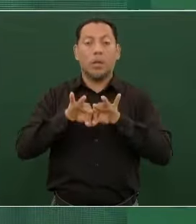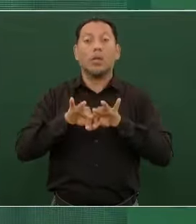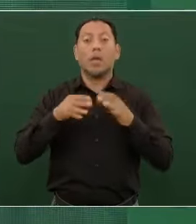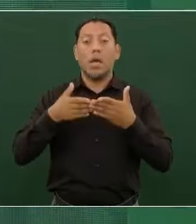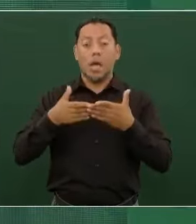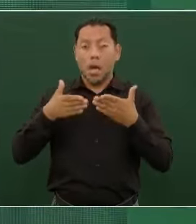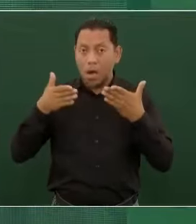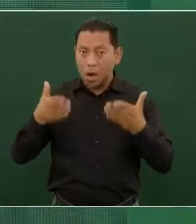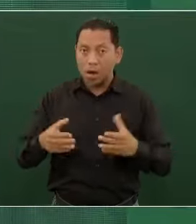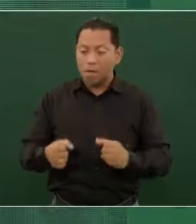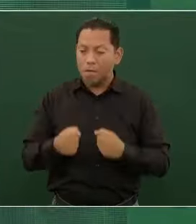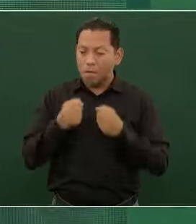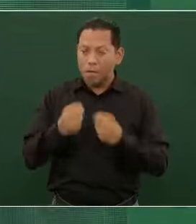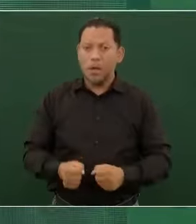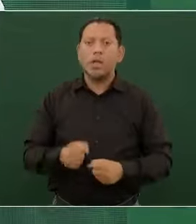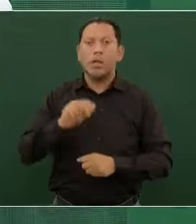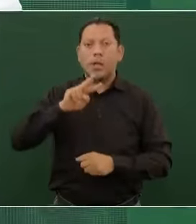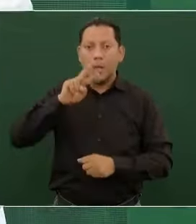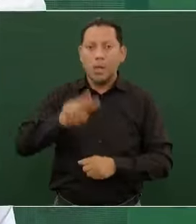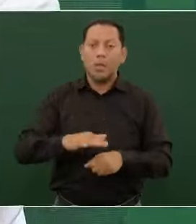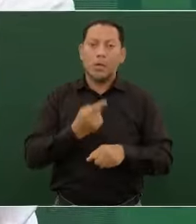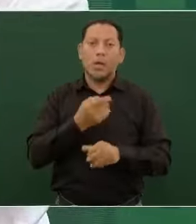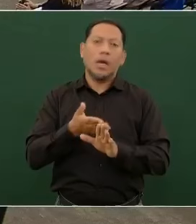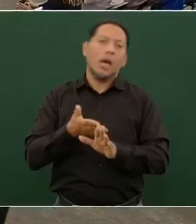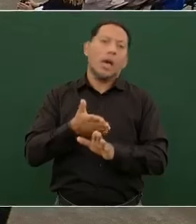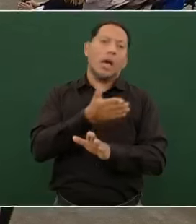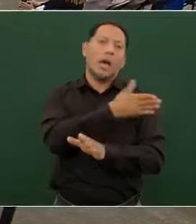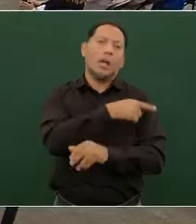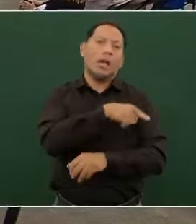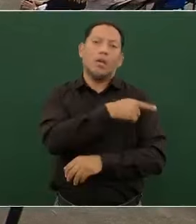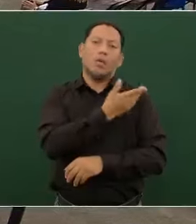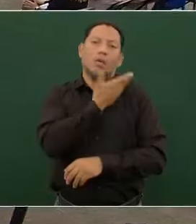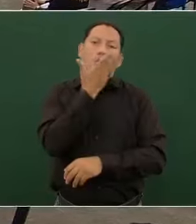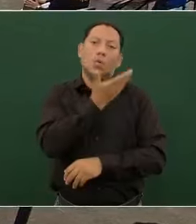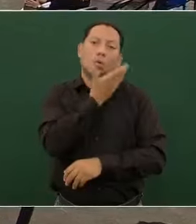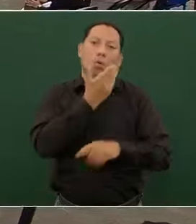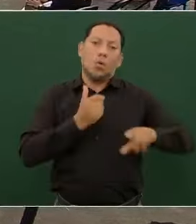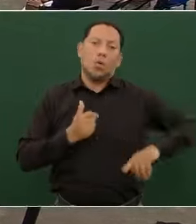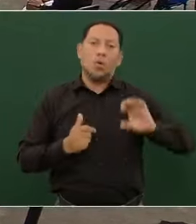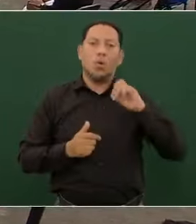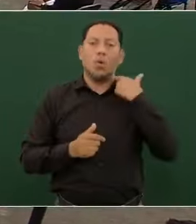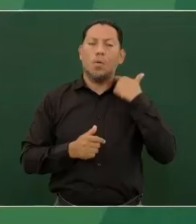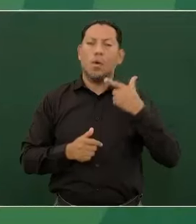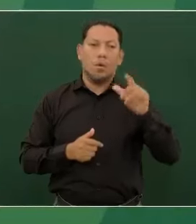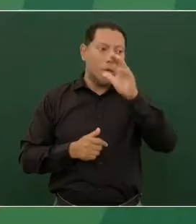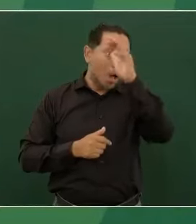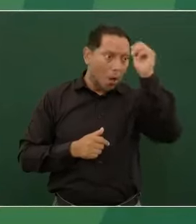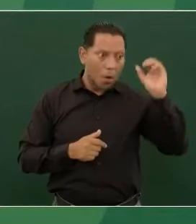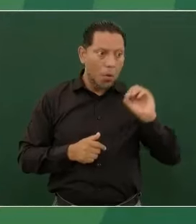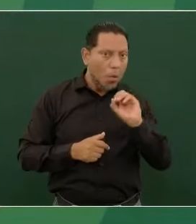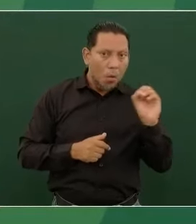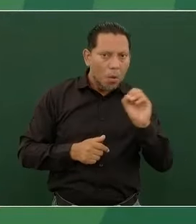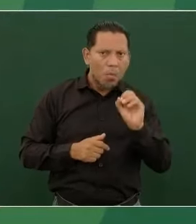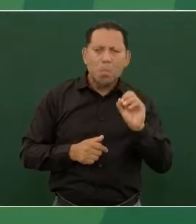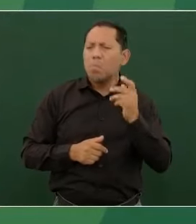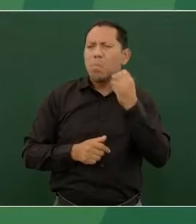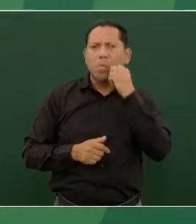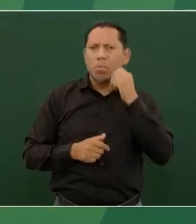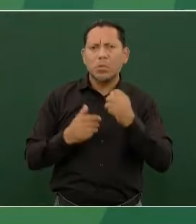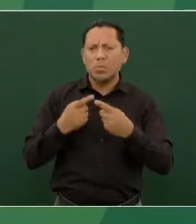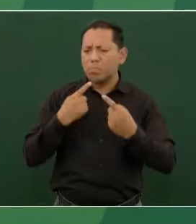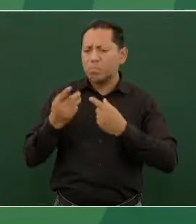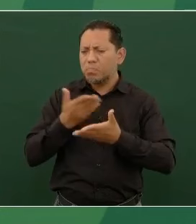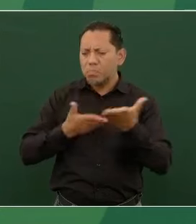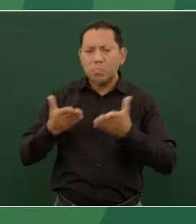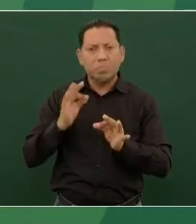porque los conservadores no estaban de acuerdo, se logró que ya